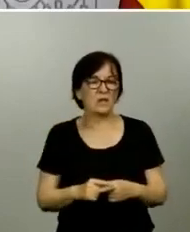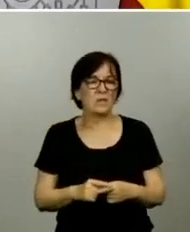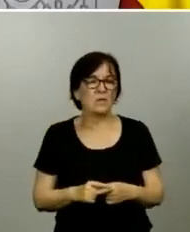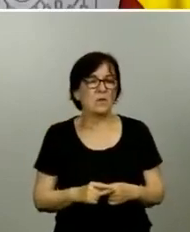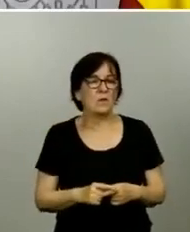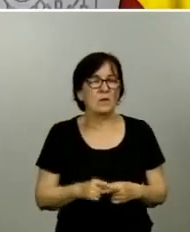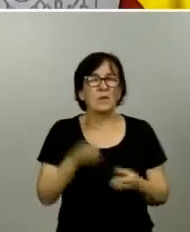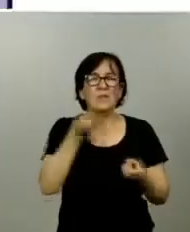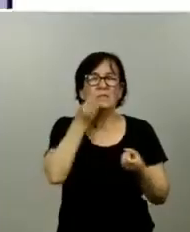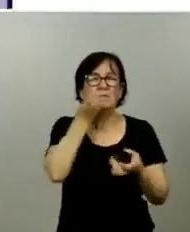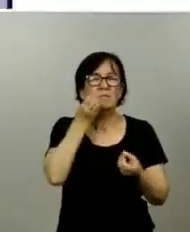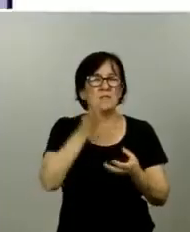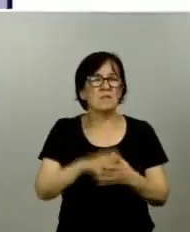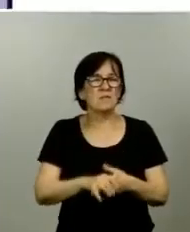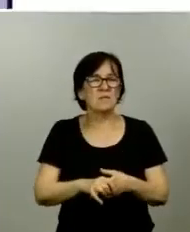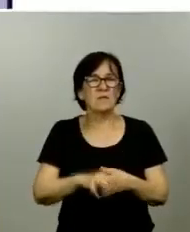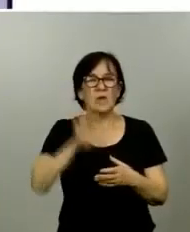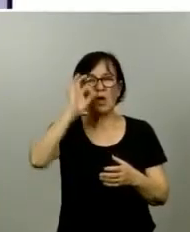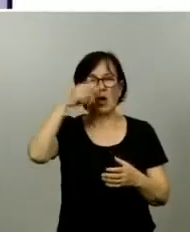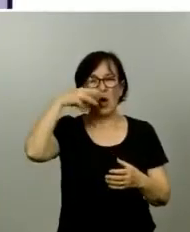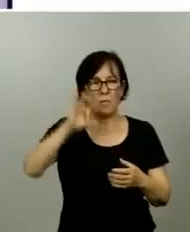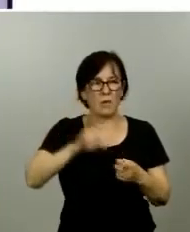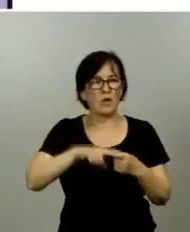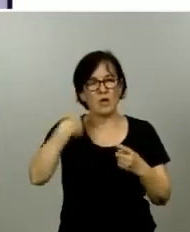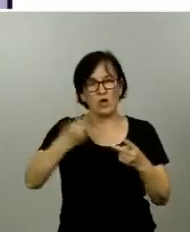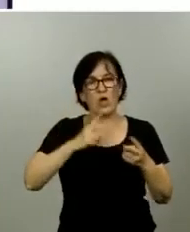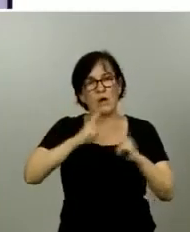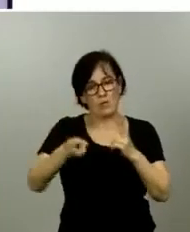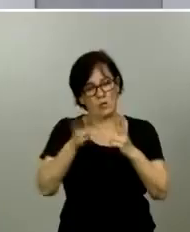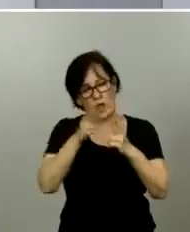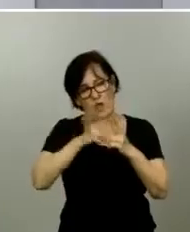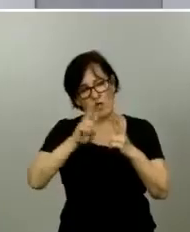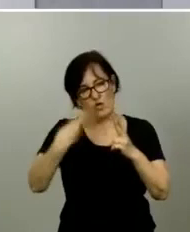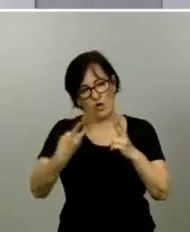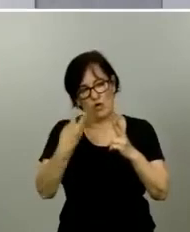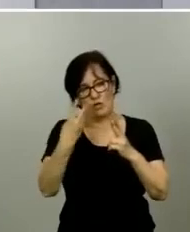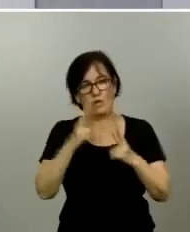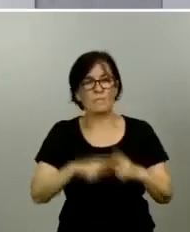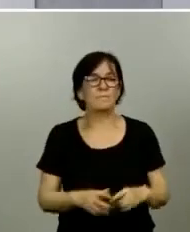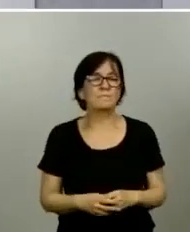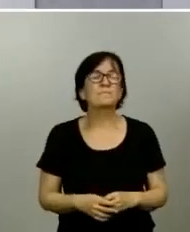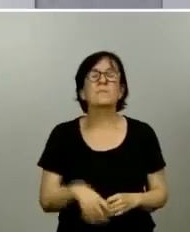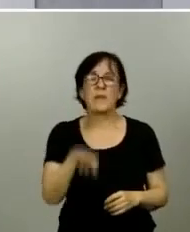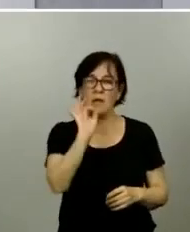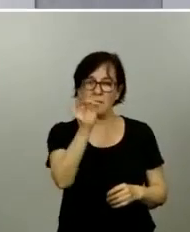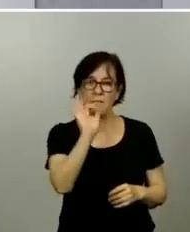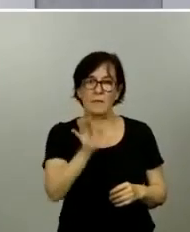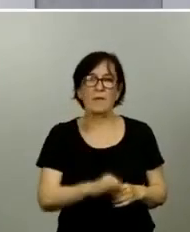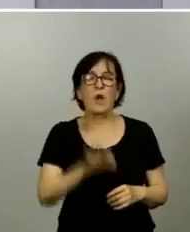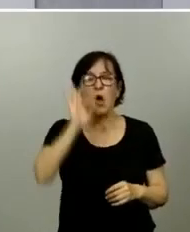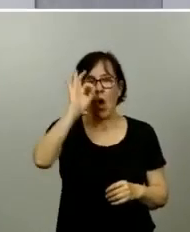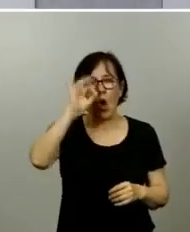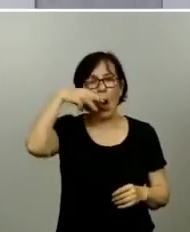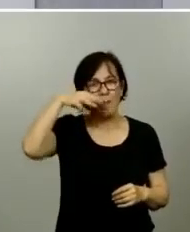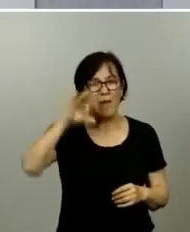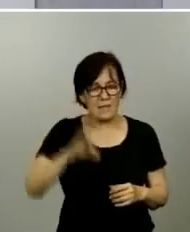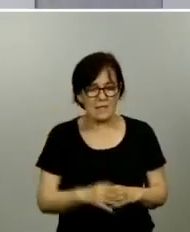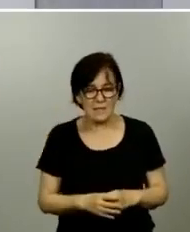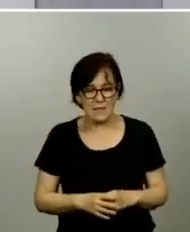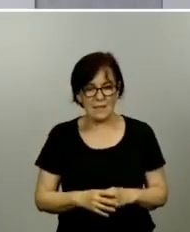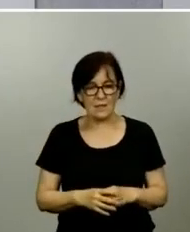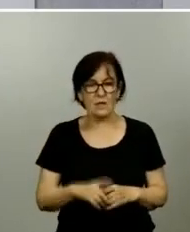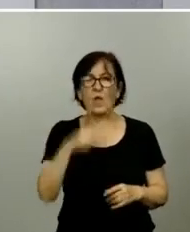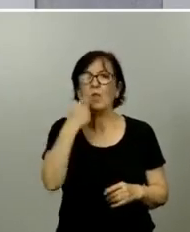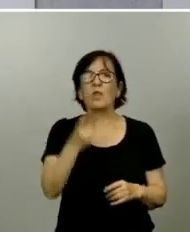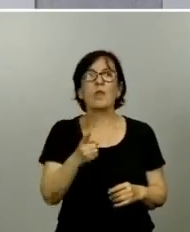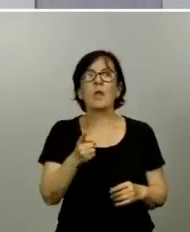declaraciones de la OMS y luego yo le respondo las otras dos preguntas sí bueno sí que es cierto que la OMS no es que diga que no vaya